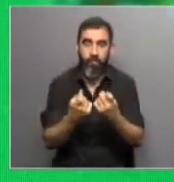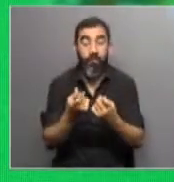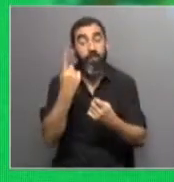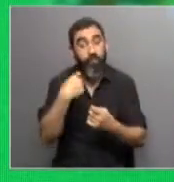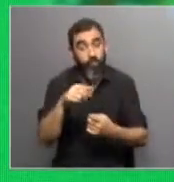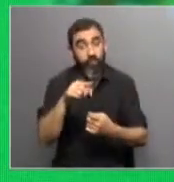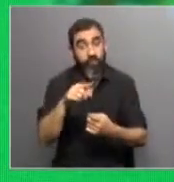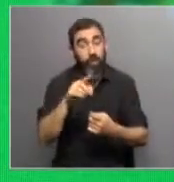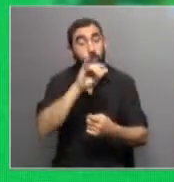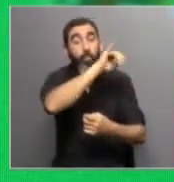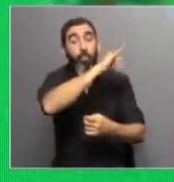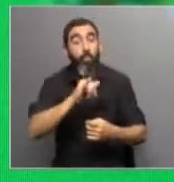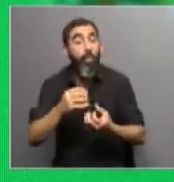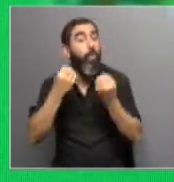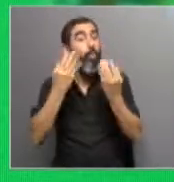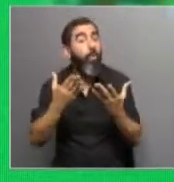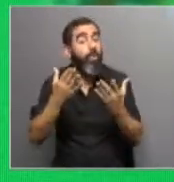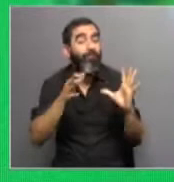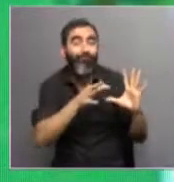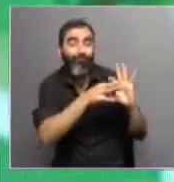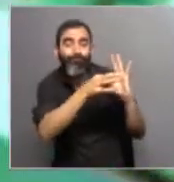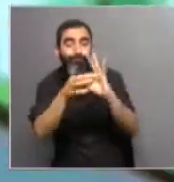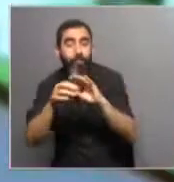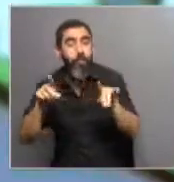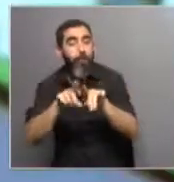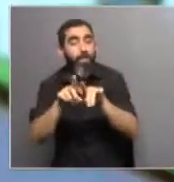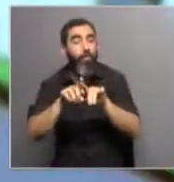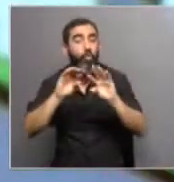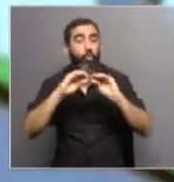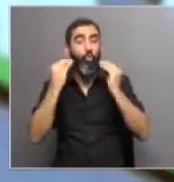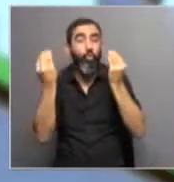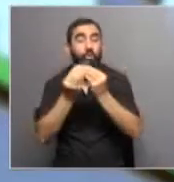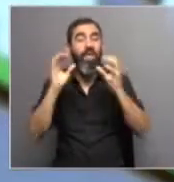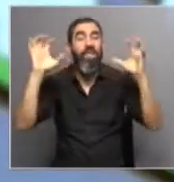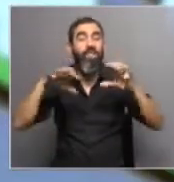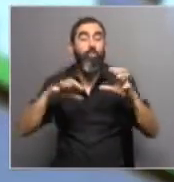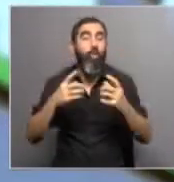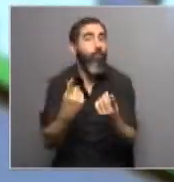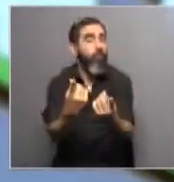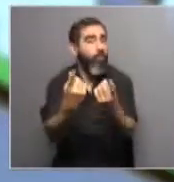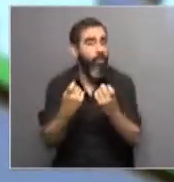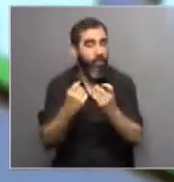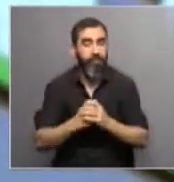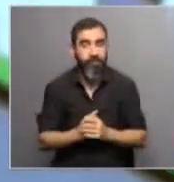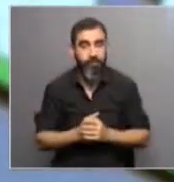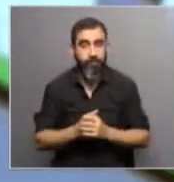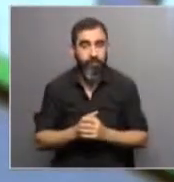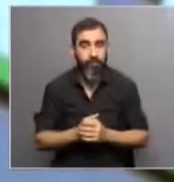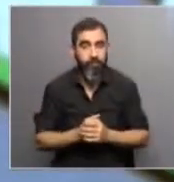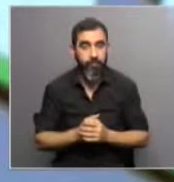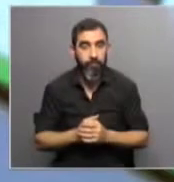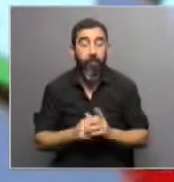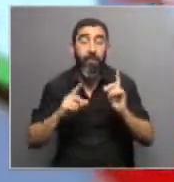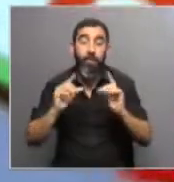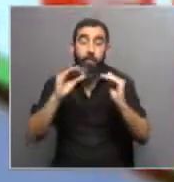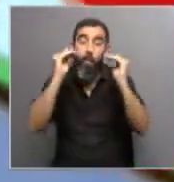aumento del promedio viene acompañado con un aumento en el número de eventos extremos de lluvia y una tendencia